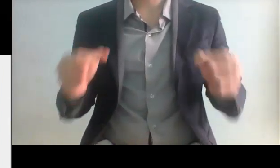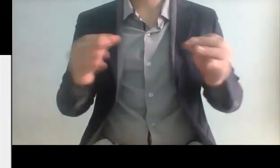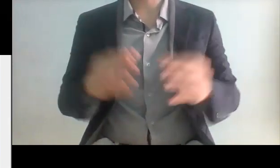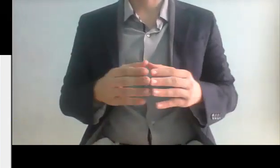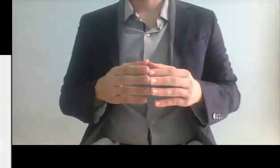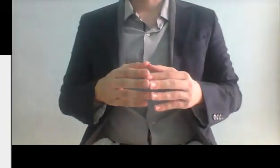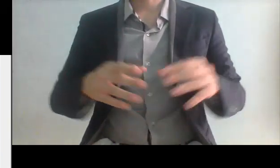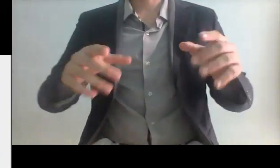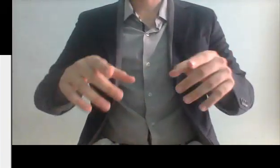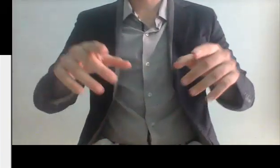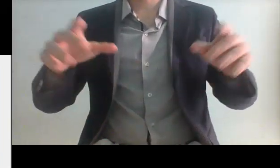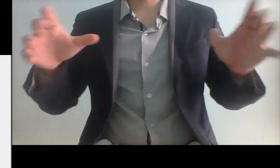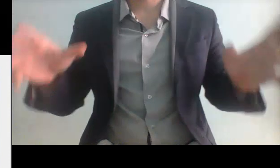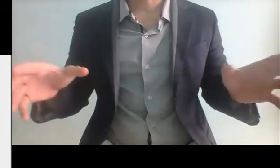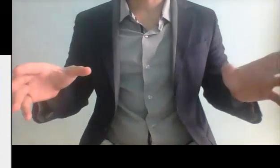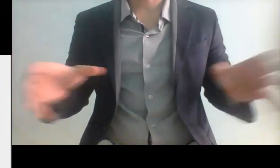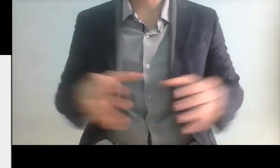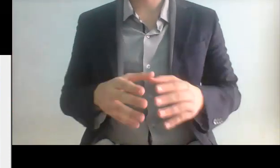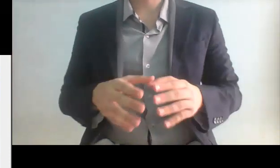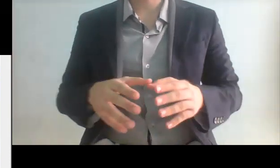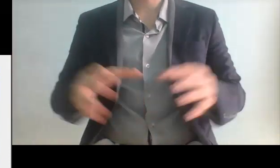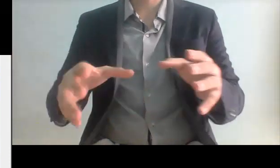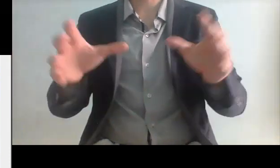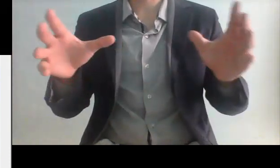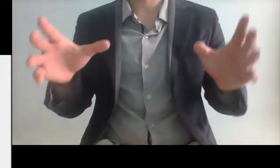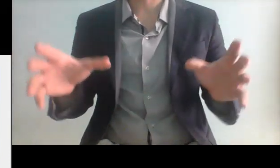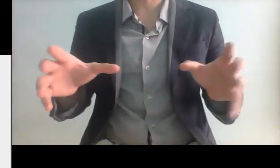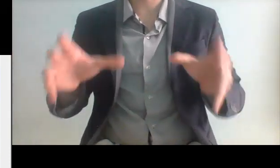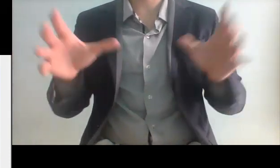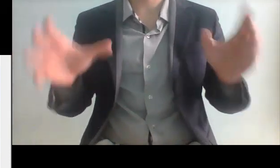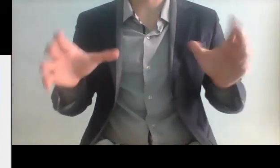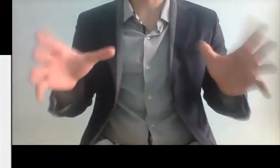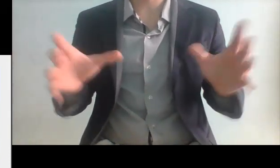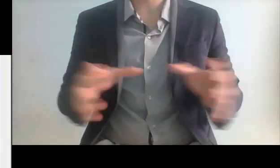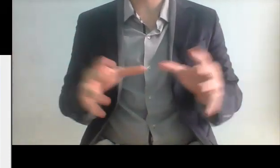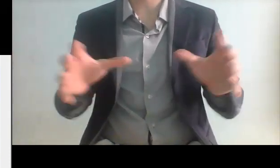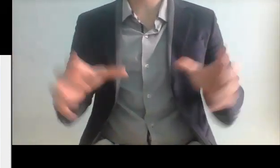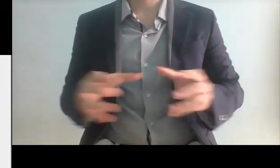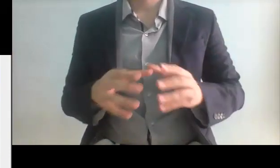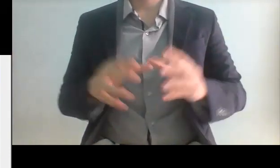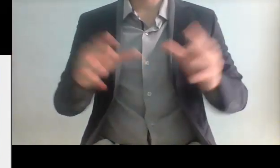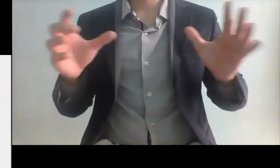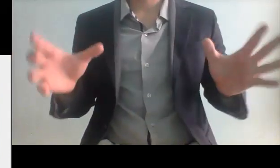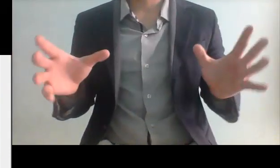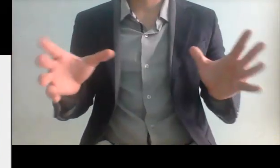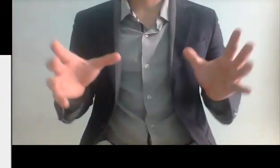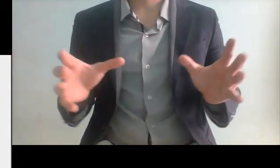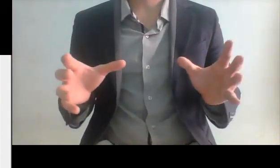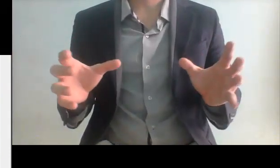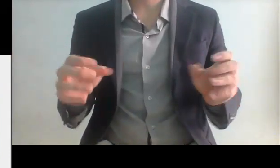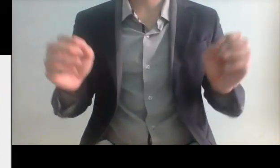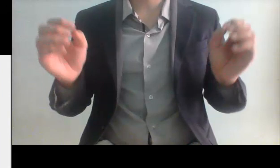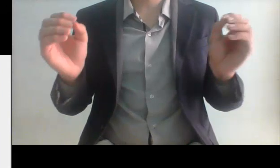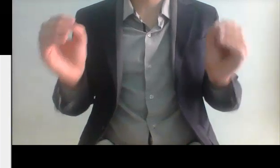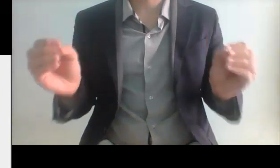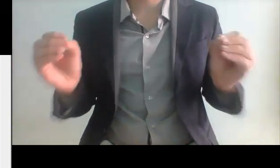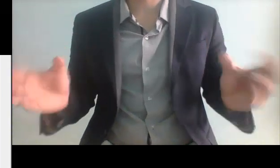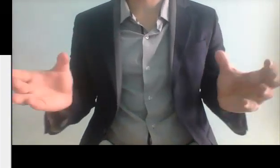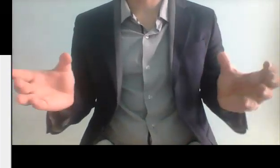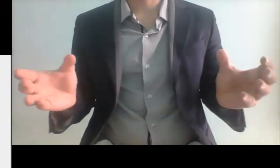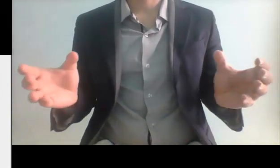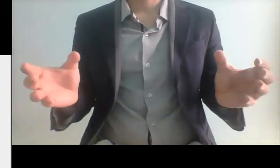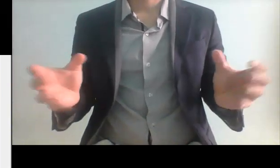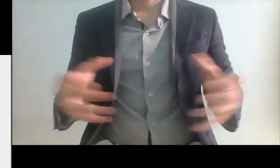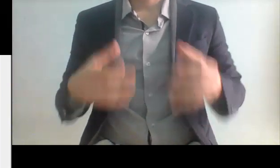que darles con todo y no es por defender a Morena ni mucho menos yo también tengo ahí algunos problemitas con ellos en el sentido de cómo están manejando las cosas que se están